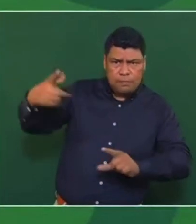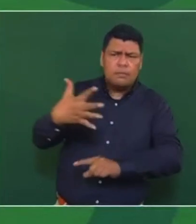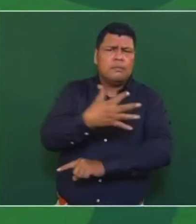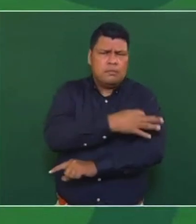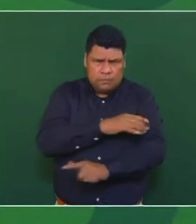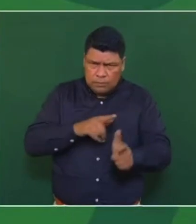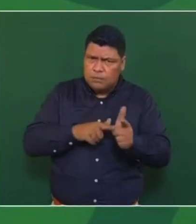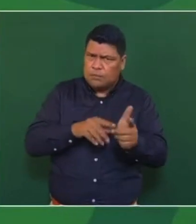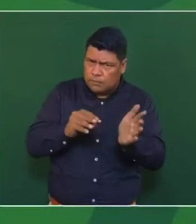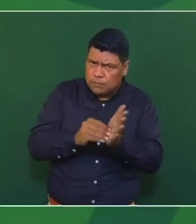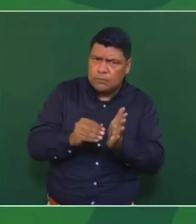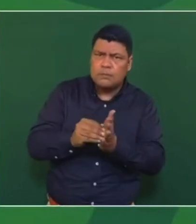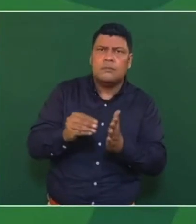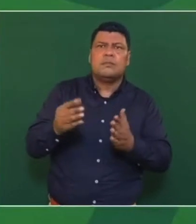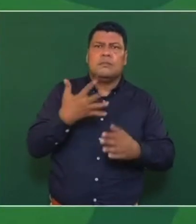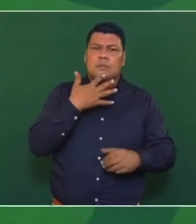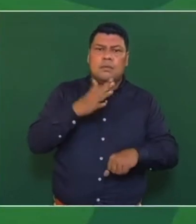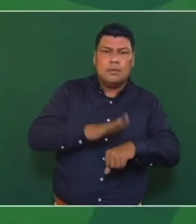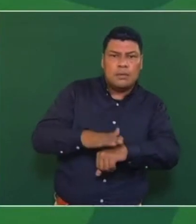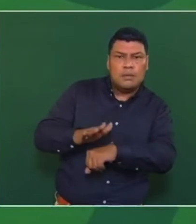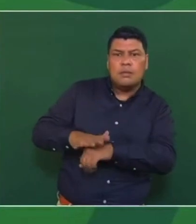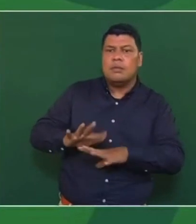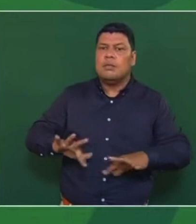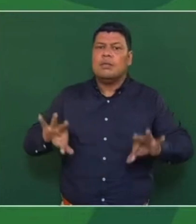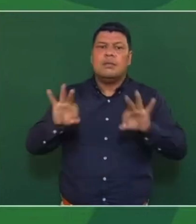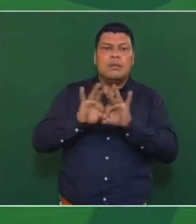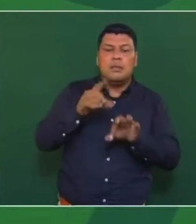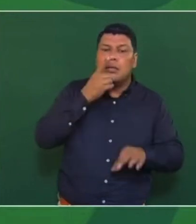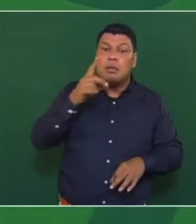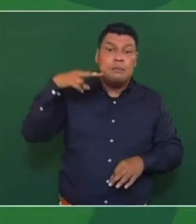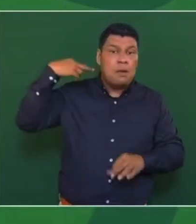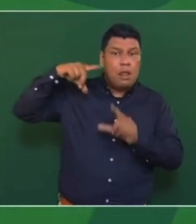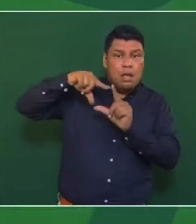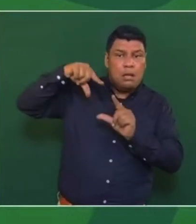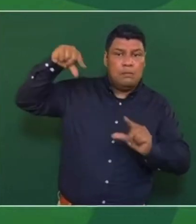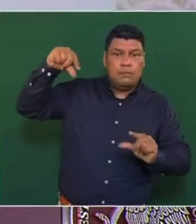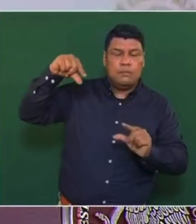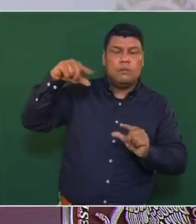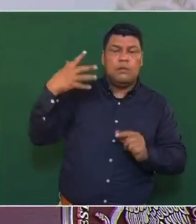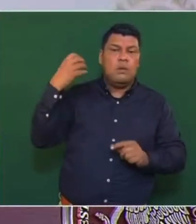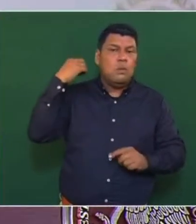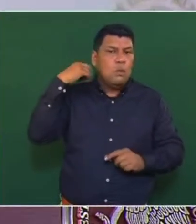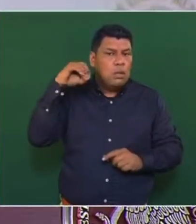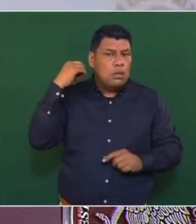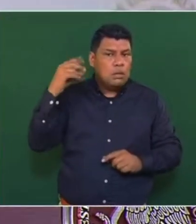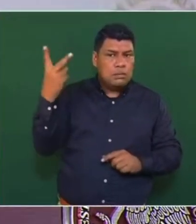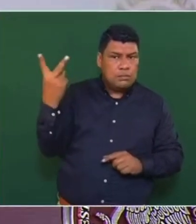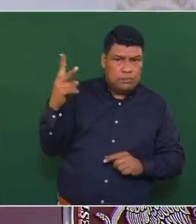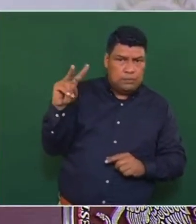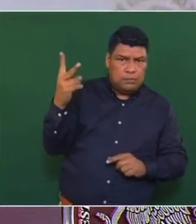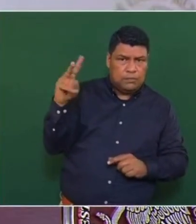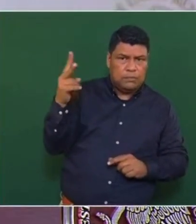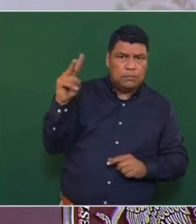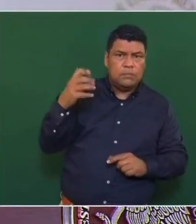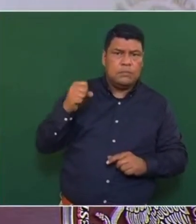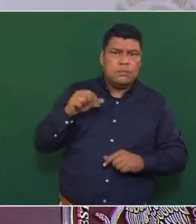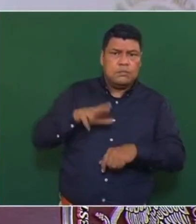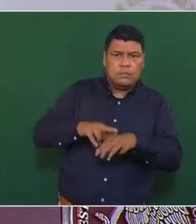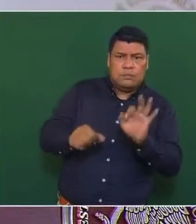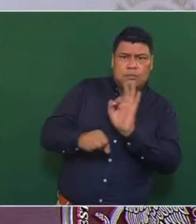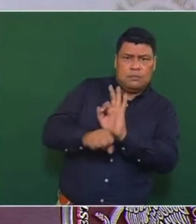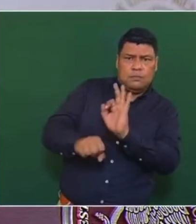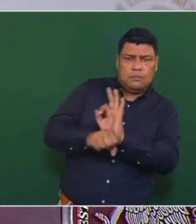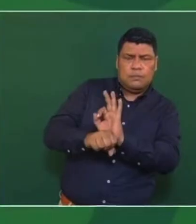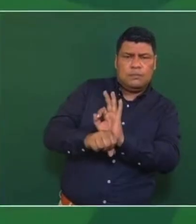También decir que en Veracruz y en Oaxaca la Secretaría de la Defensa